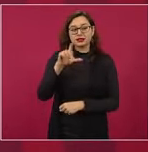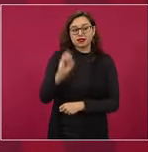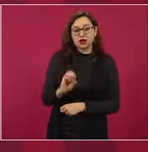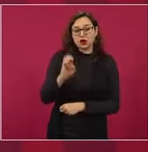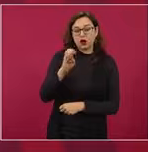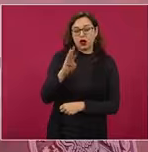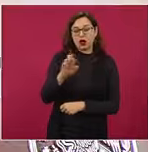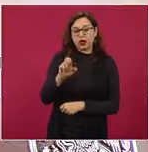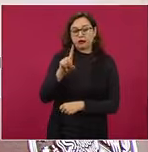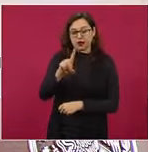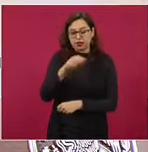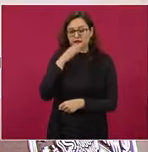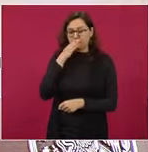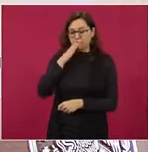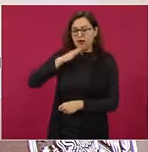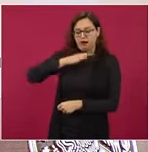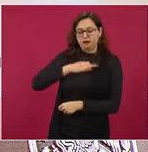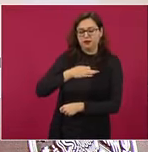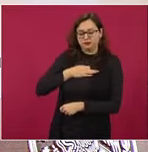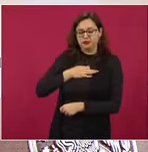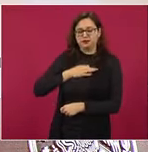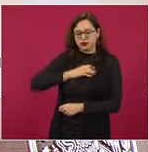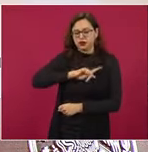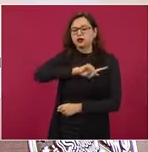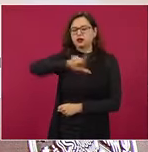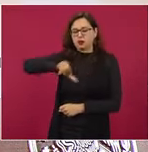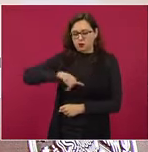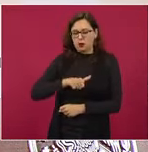y nosotros les vamos a dar más